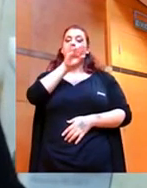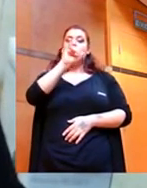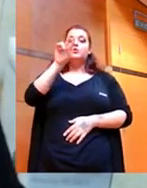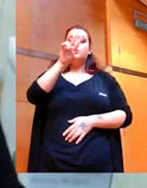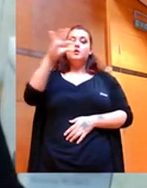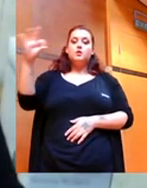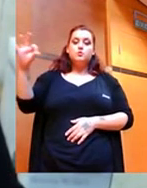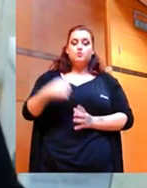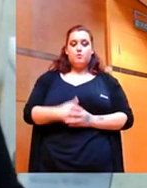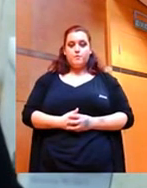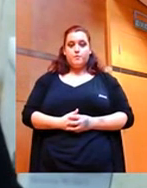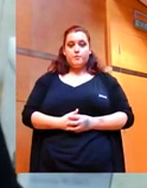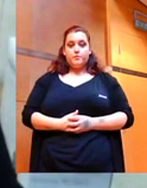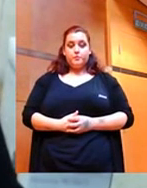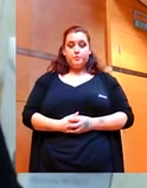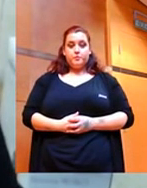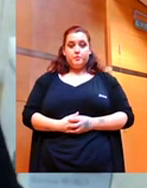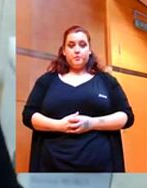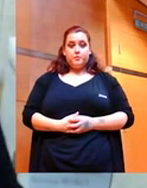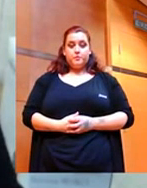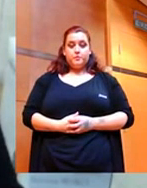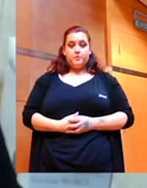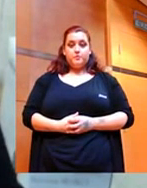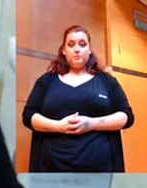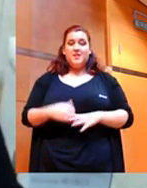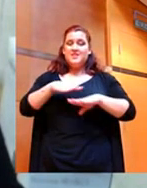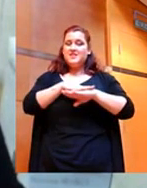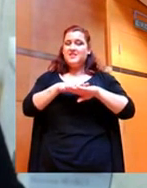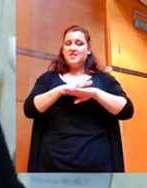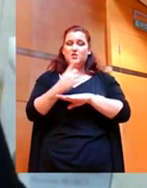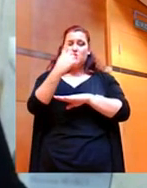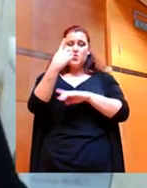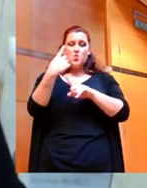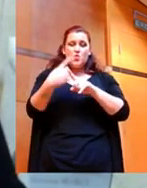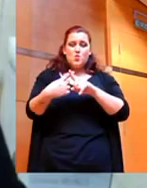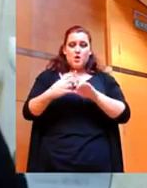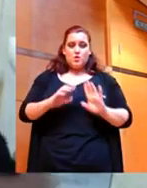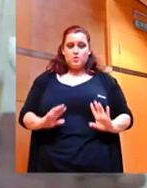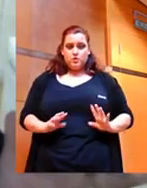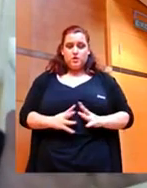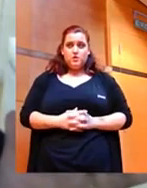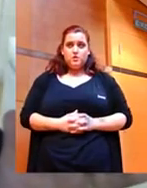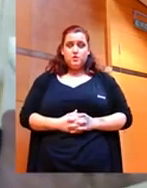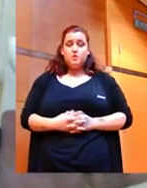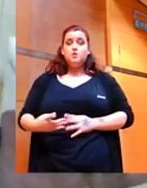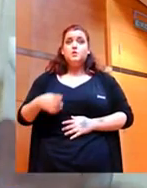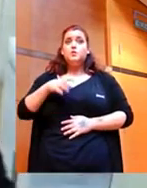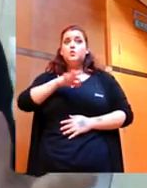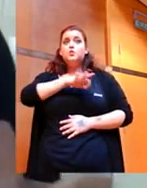una de las cosas que usted ha dicho, o la mente, en serio, el que usted diga que